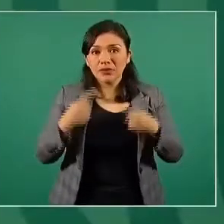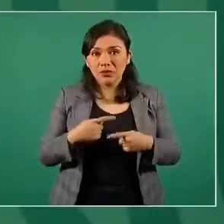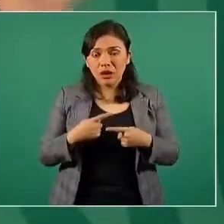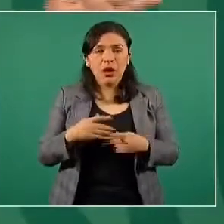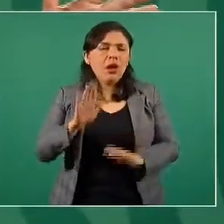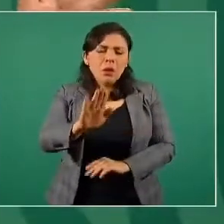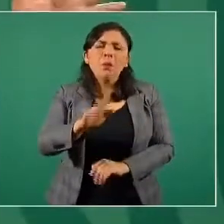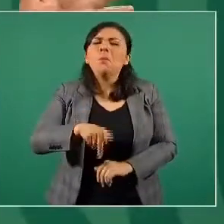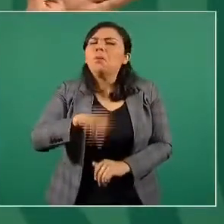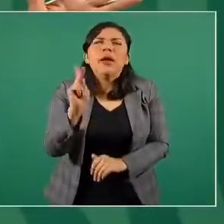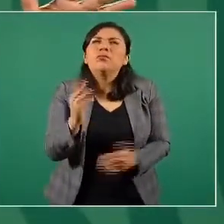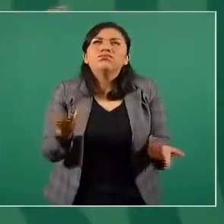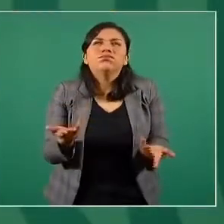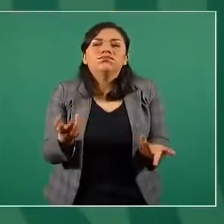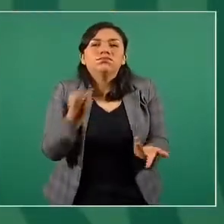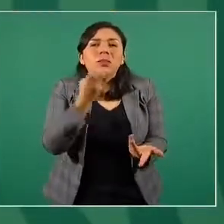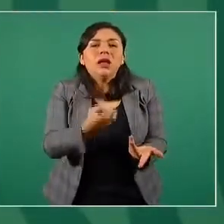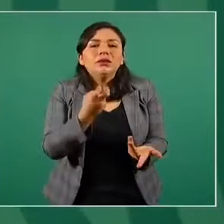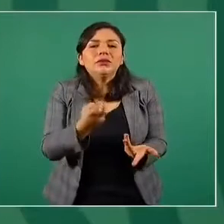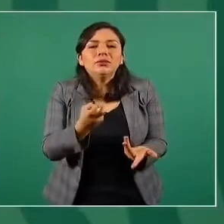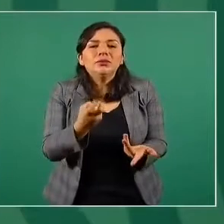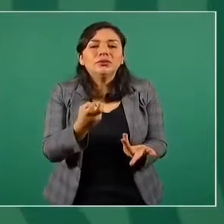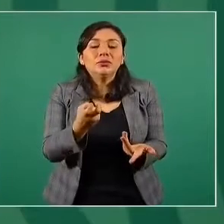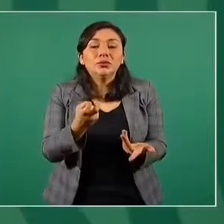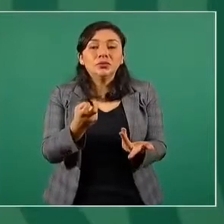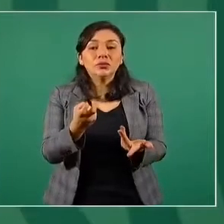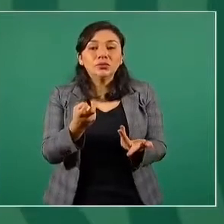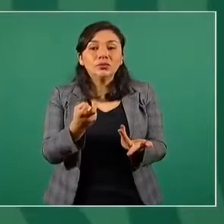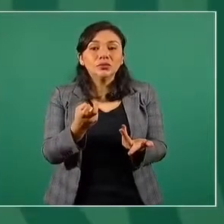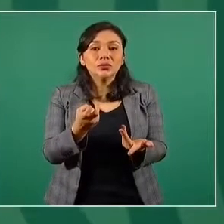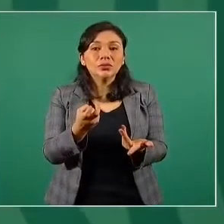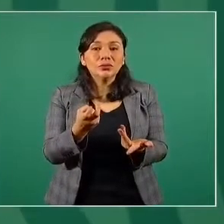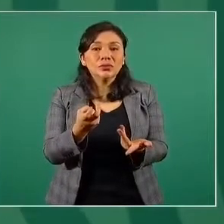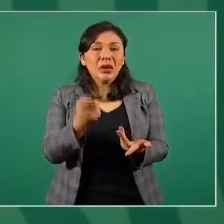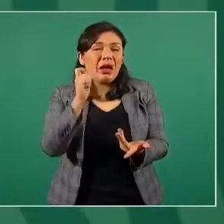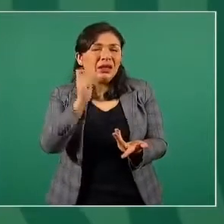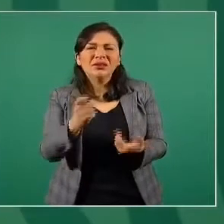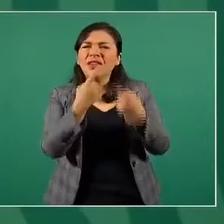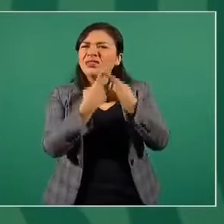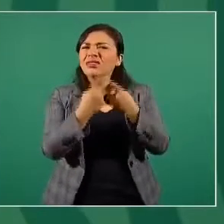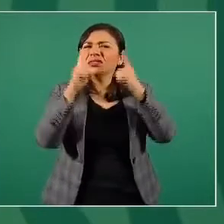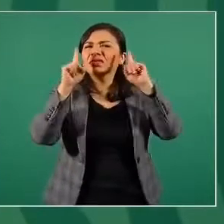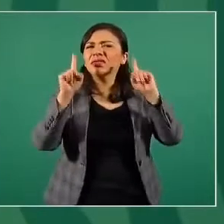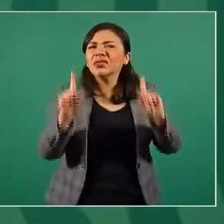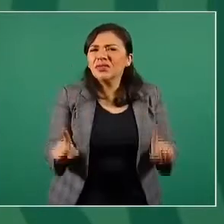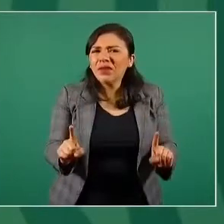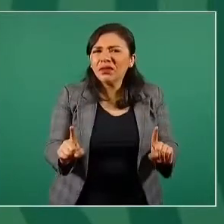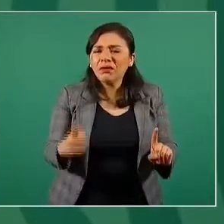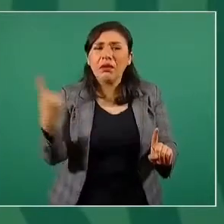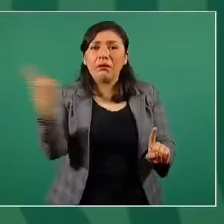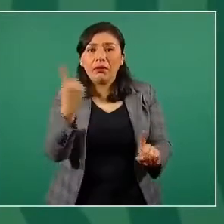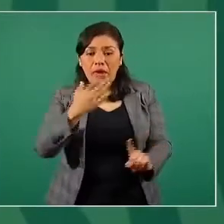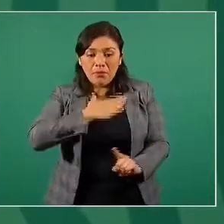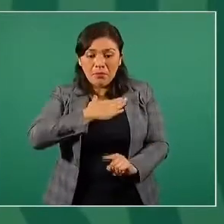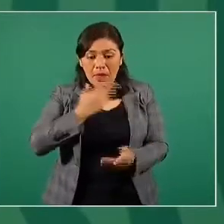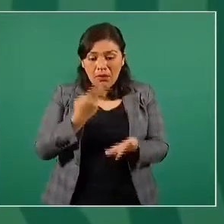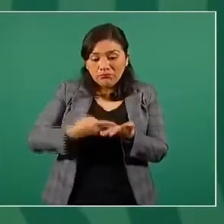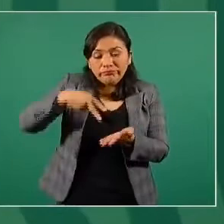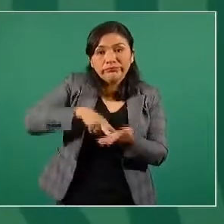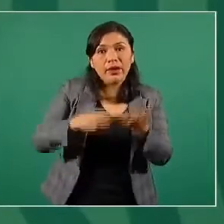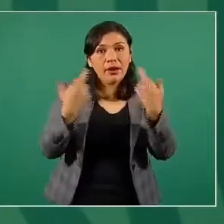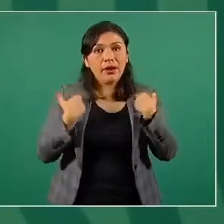no tiene nada que ver con lo que nosotros representamos.